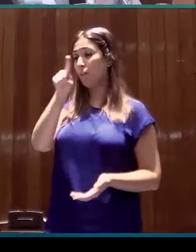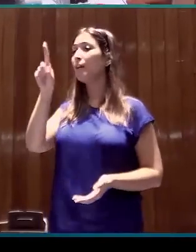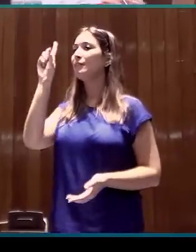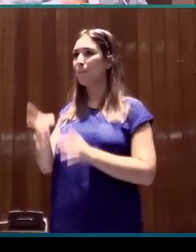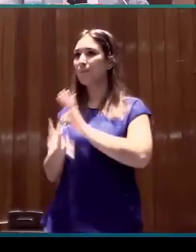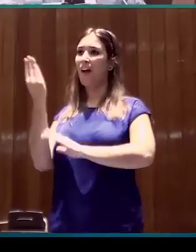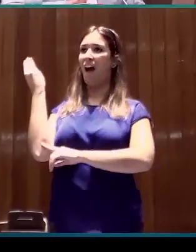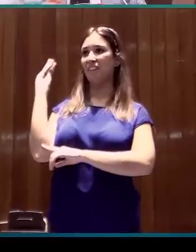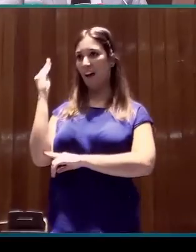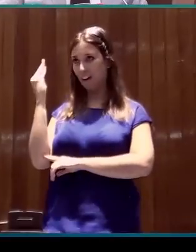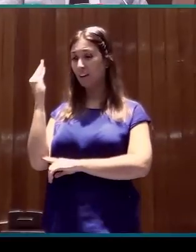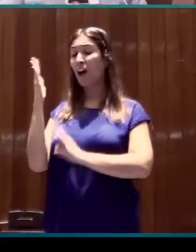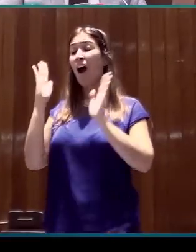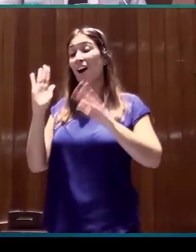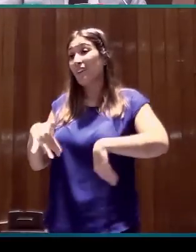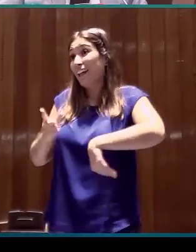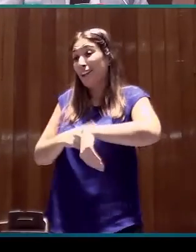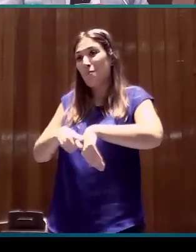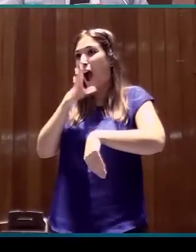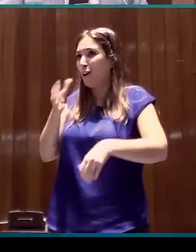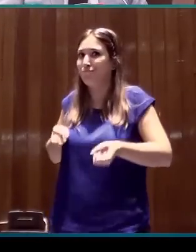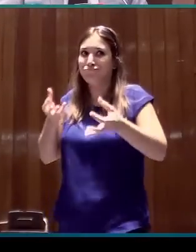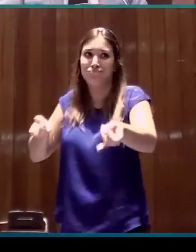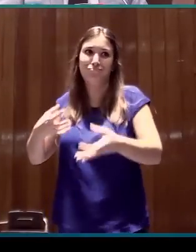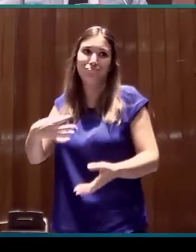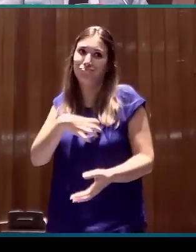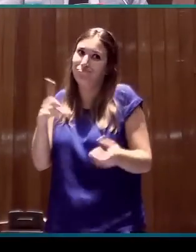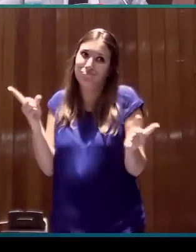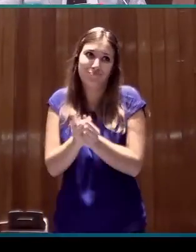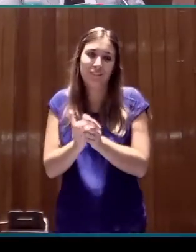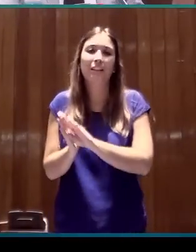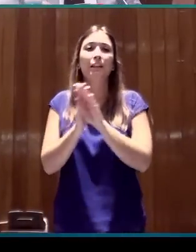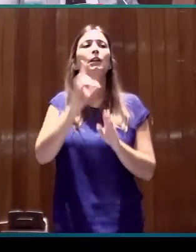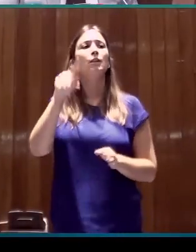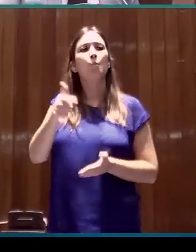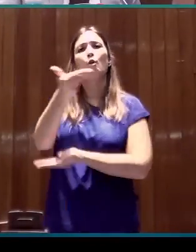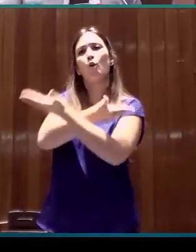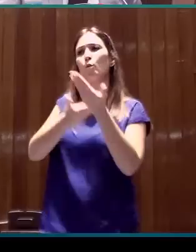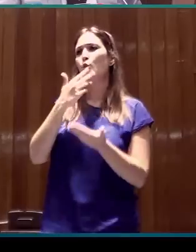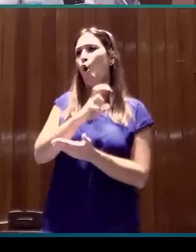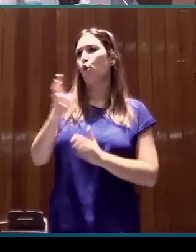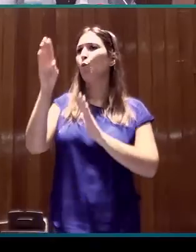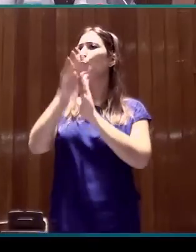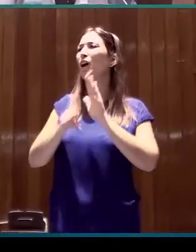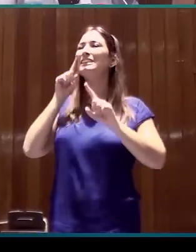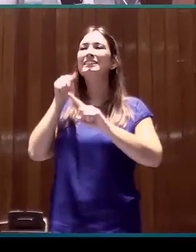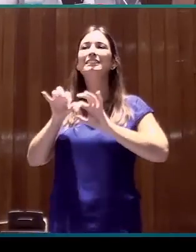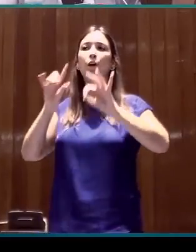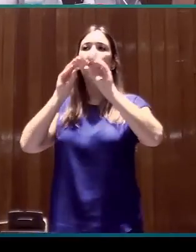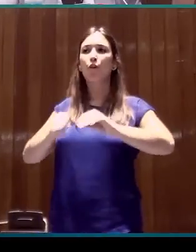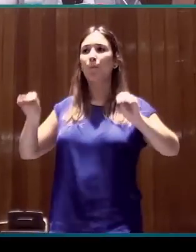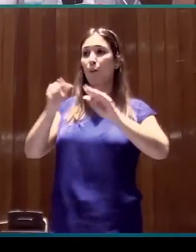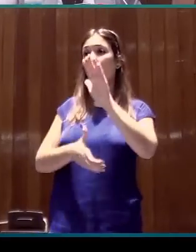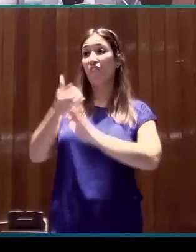y que, por razones de tiempo, ahora no voy a abrir. También hemos colaborado y colaboramos en programas de formación de